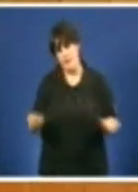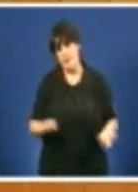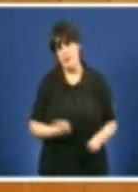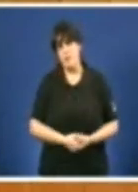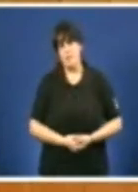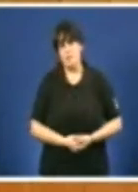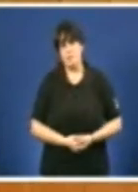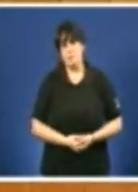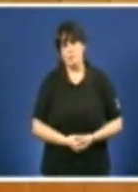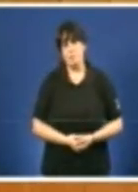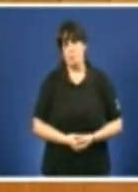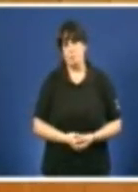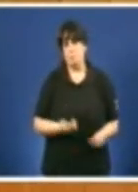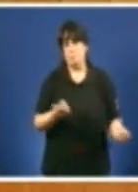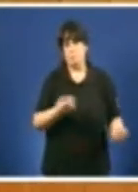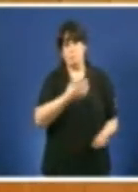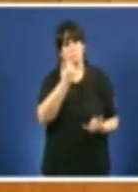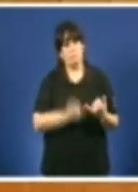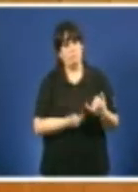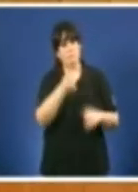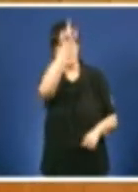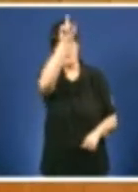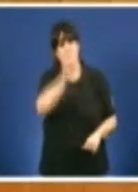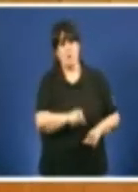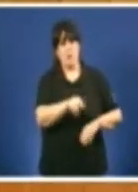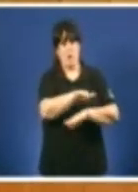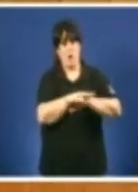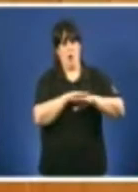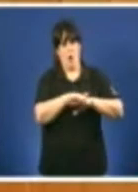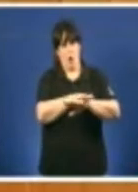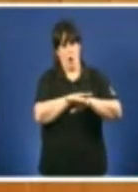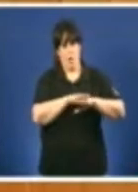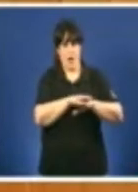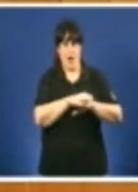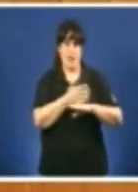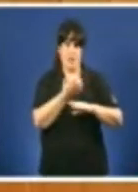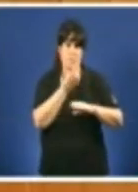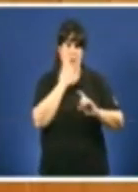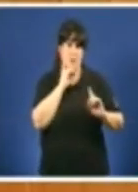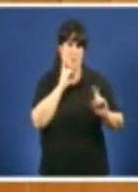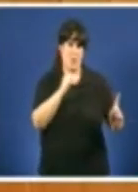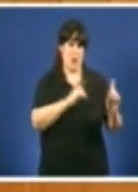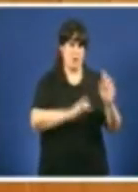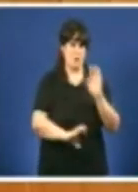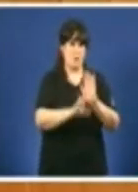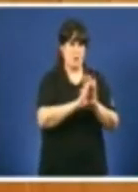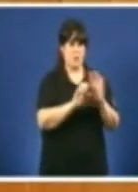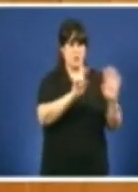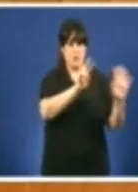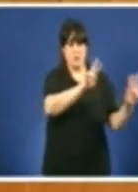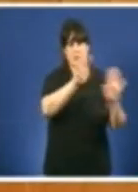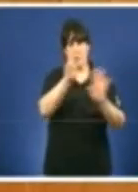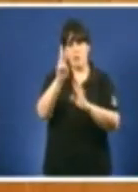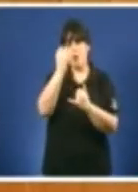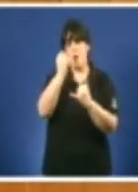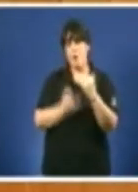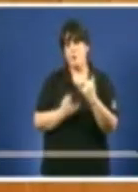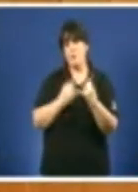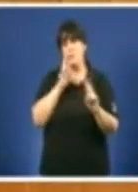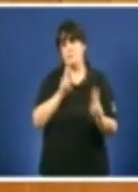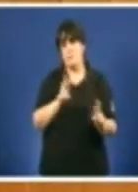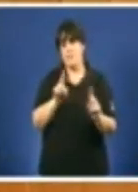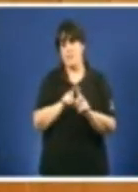polos gobernantes de la Constitución de 1978 son a externalización e os